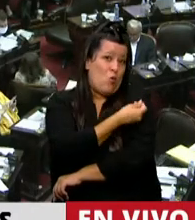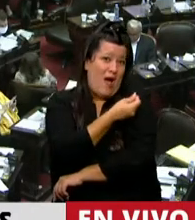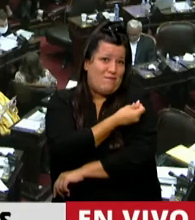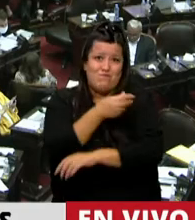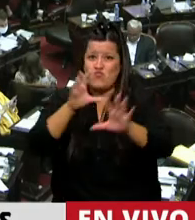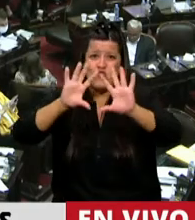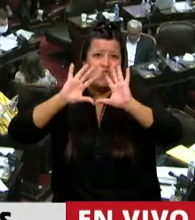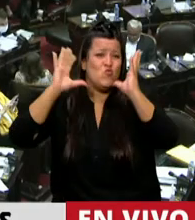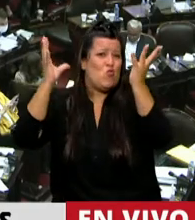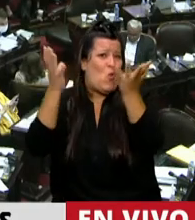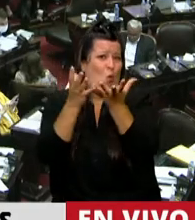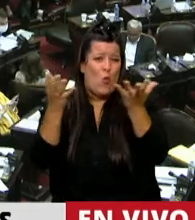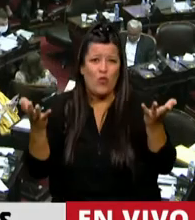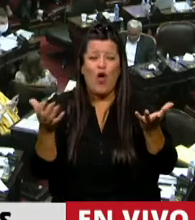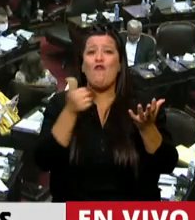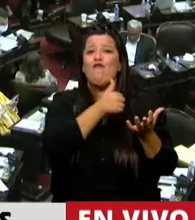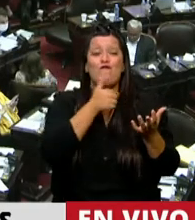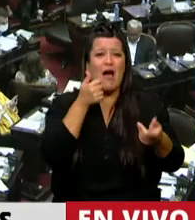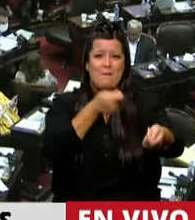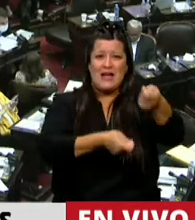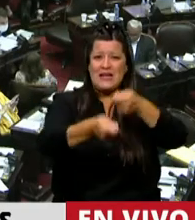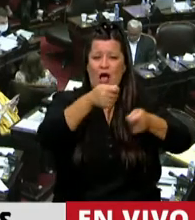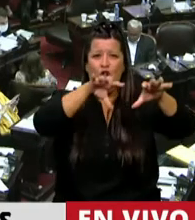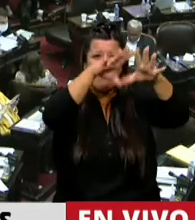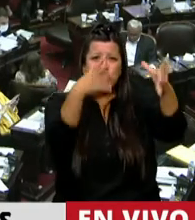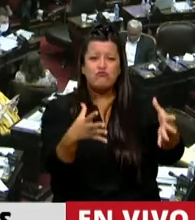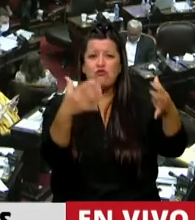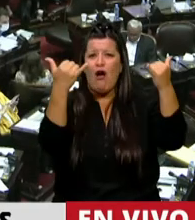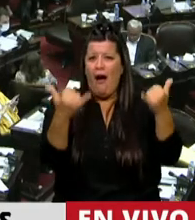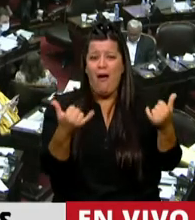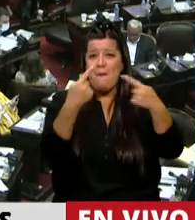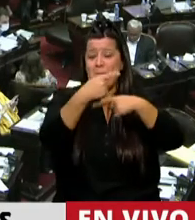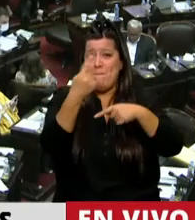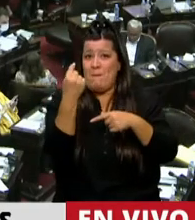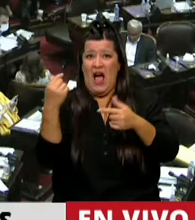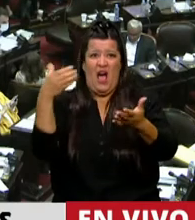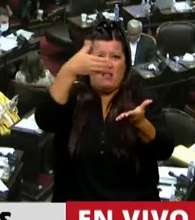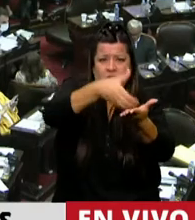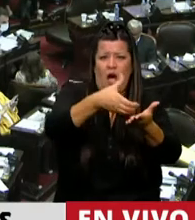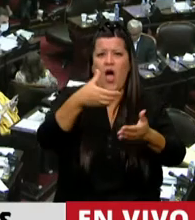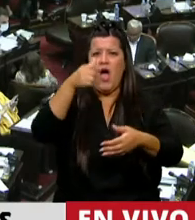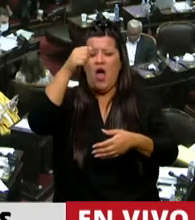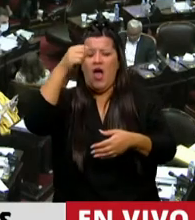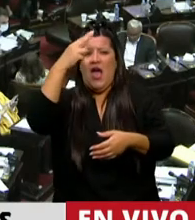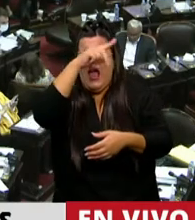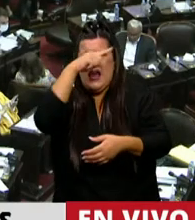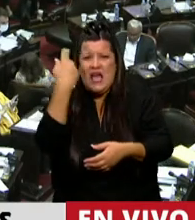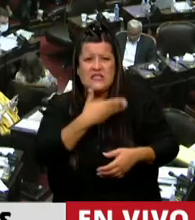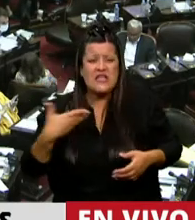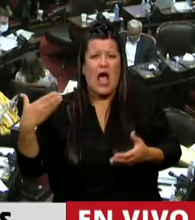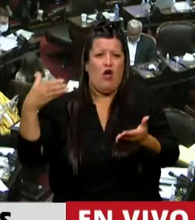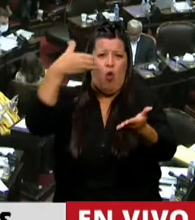muchas de estas grandes farmacéuticas que han recibido dinero, apoyo del Estado, todo el